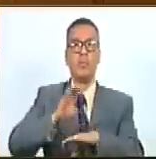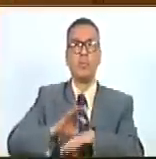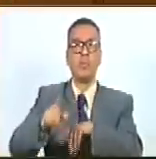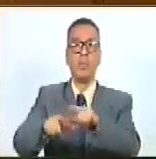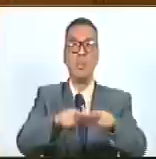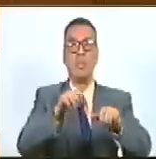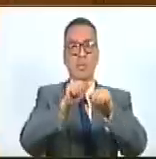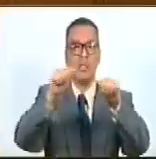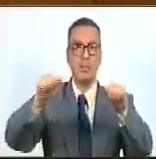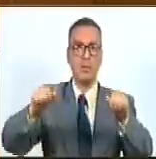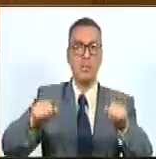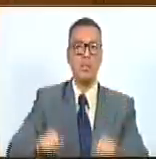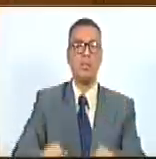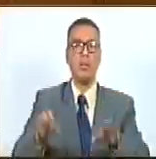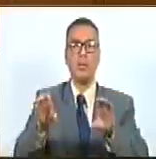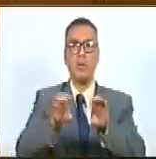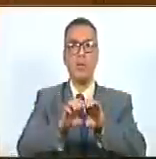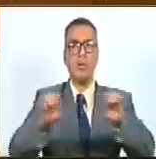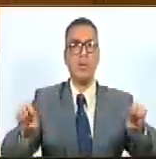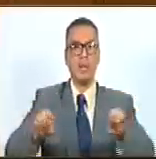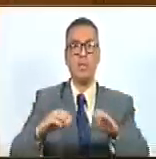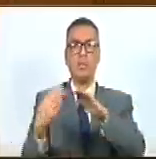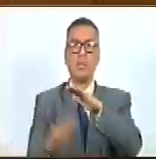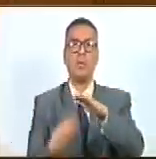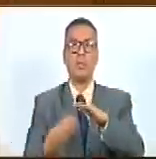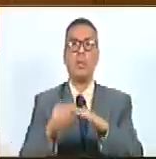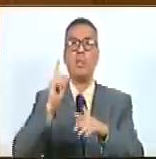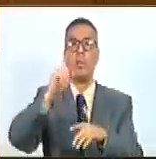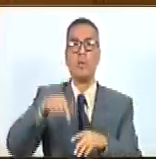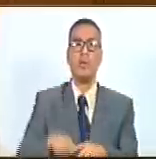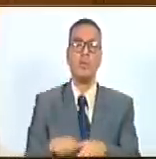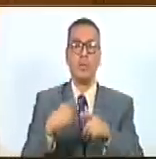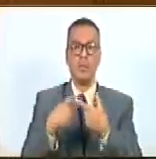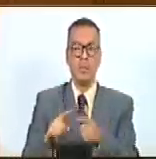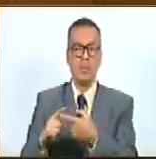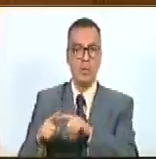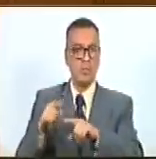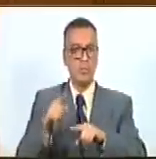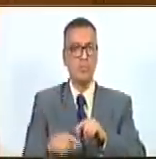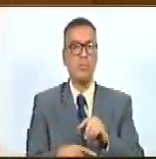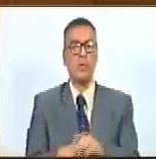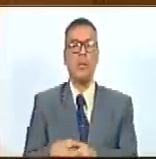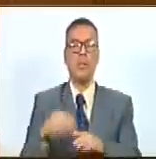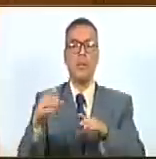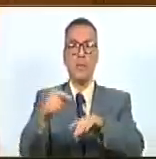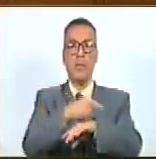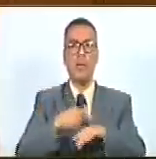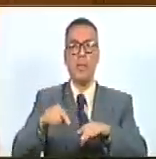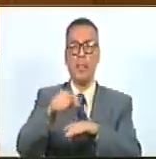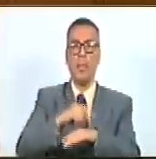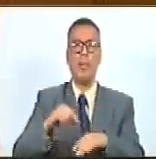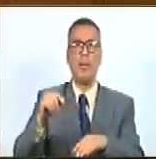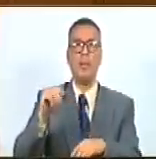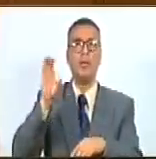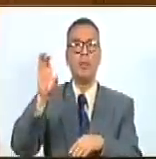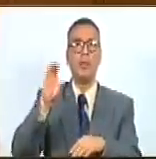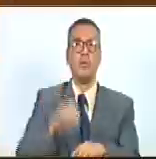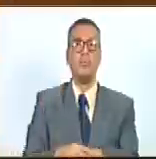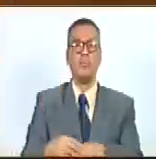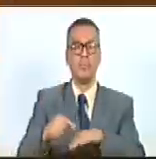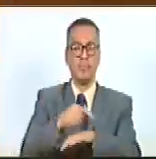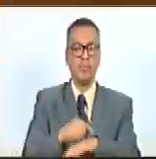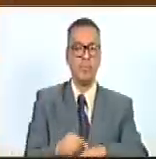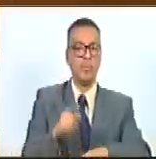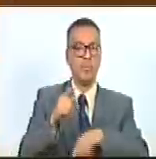del subsistema de educación básica así como en los órganos y entes del Estado a los fines